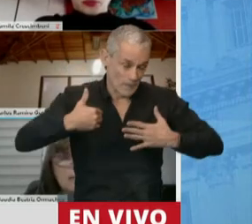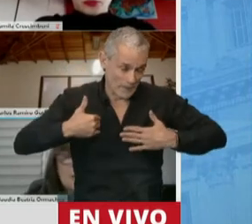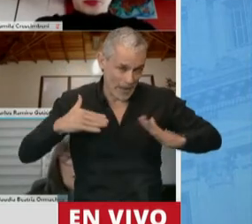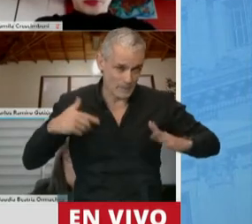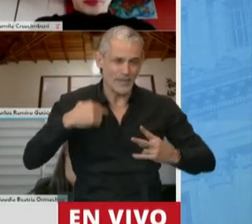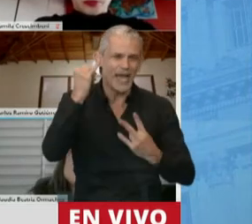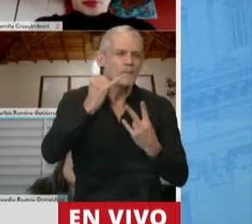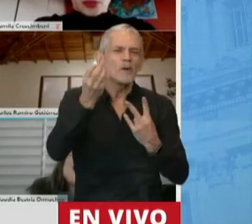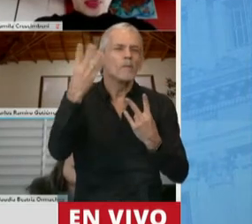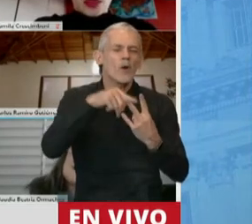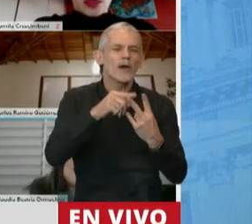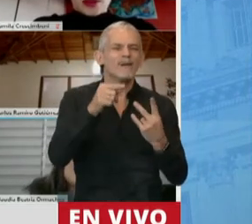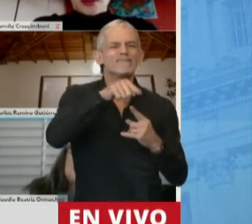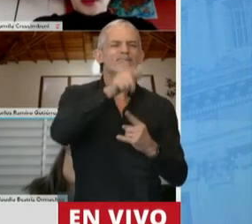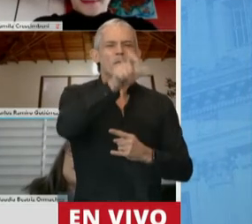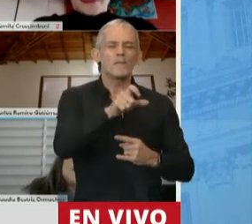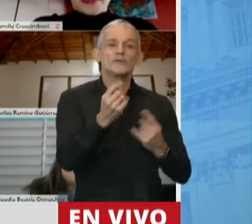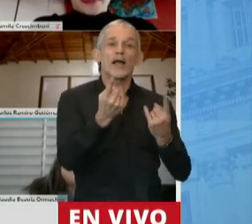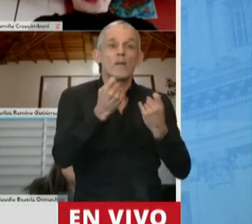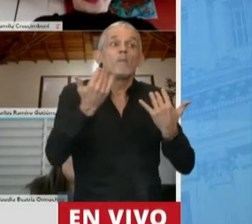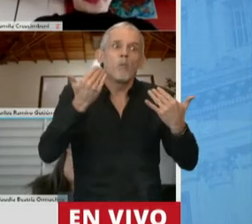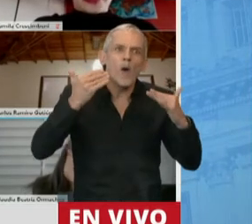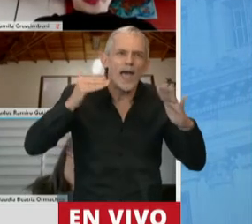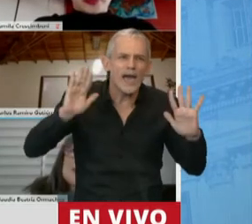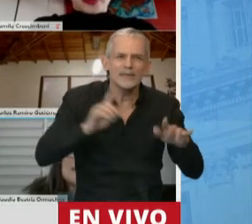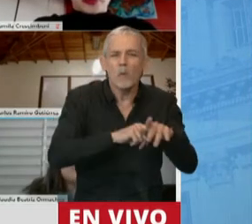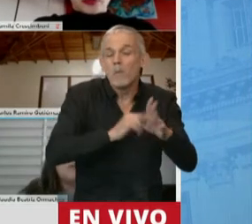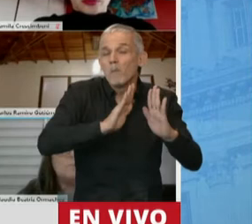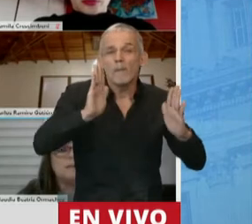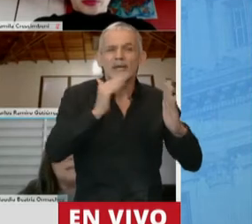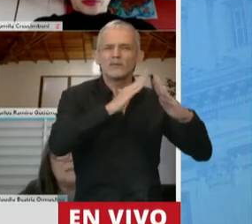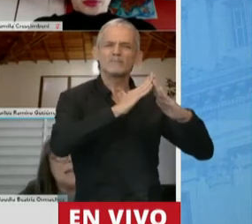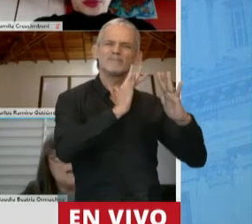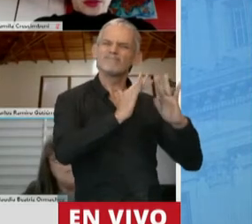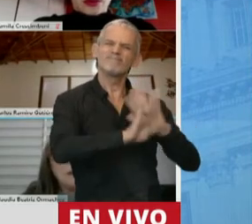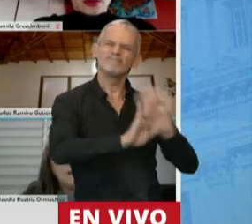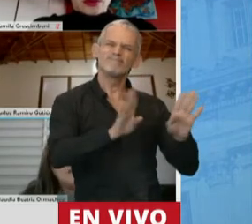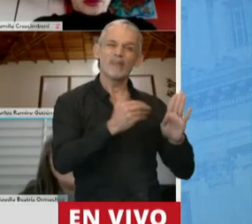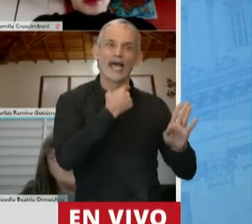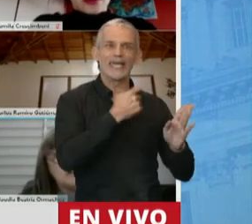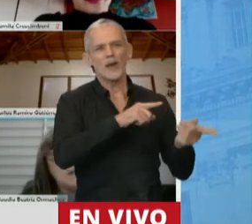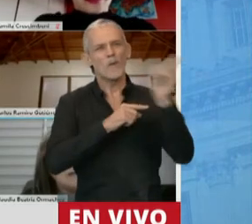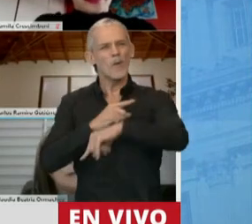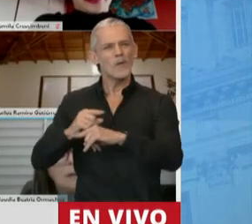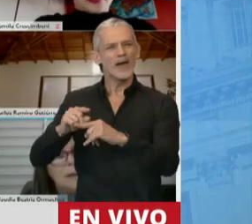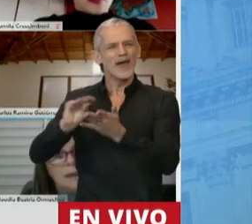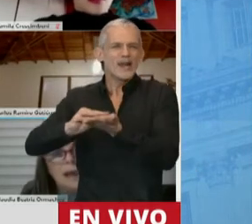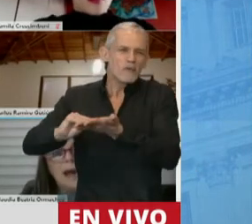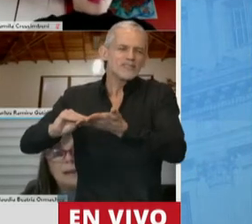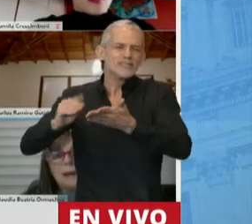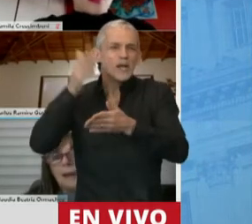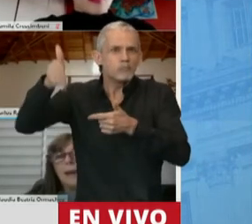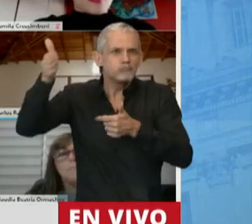por qué la necesidad de que sea factible pasar a la situación presencial. Y esto se debe